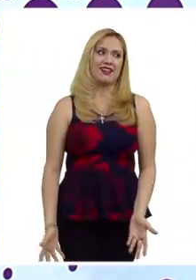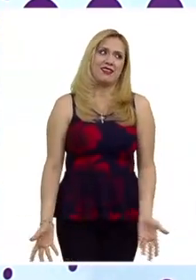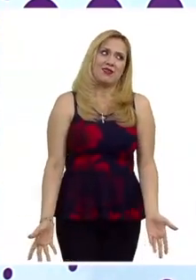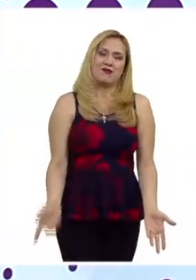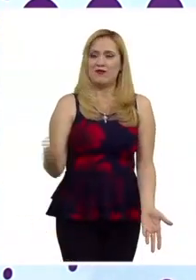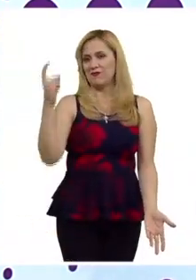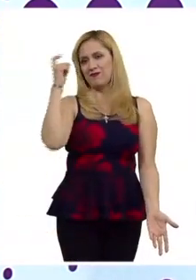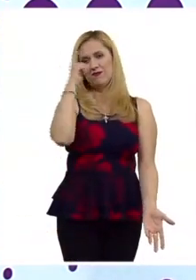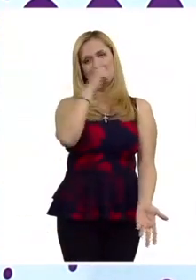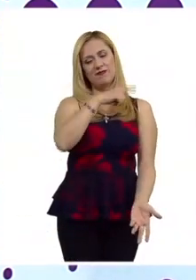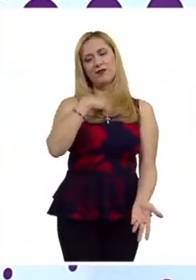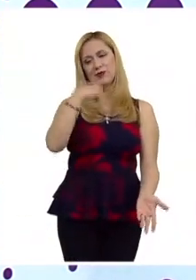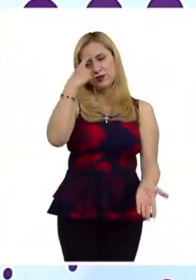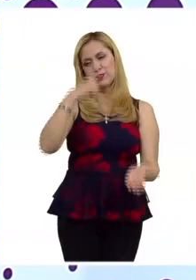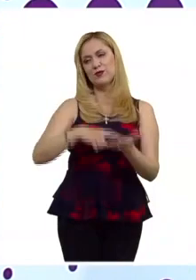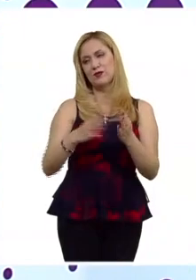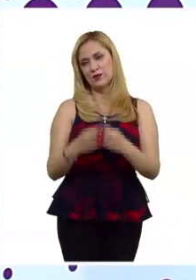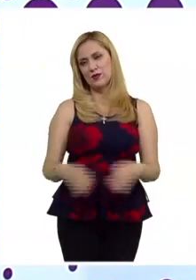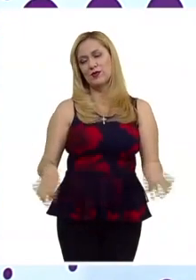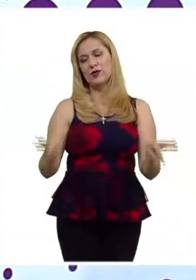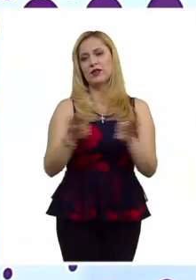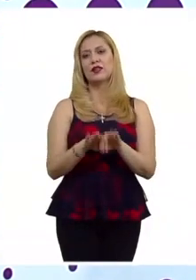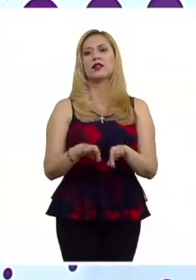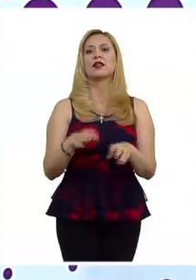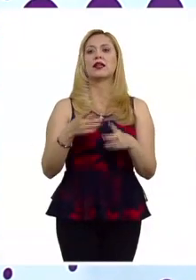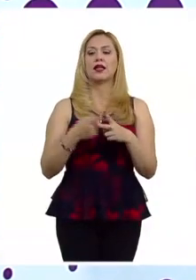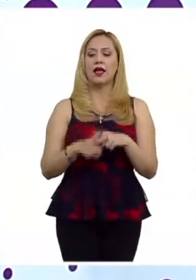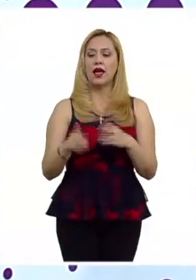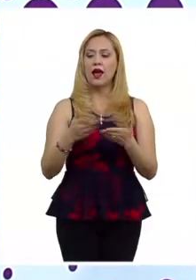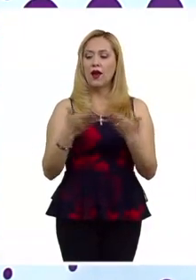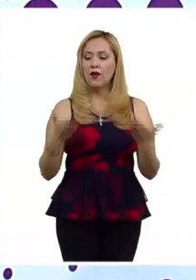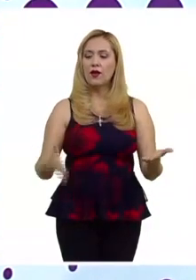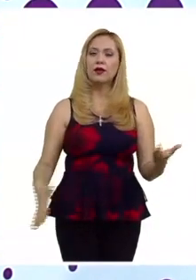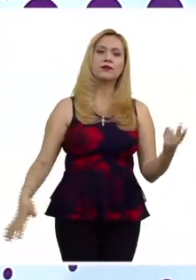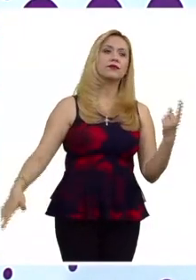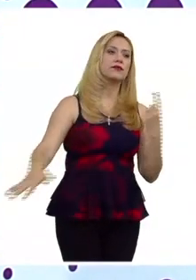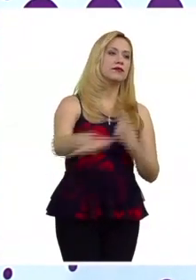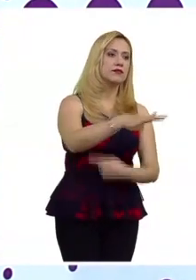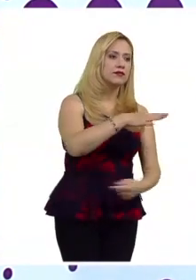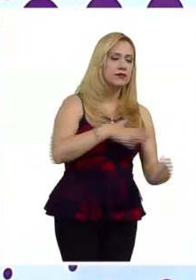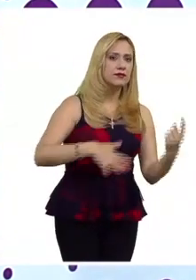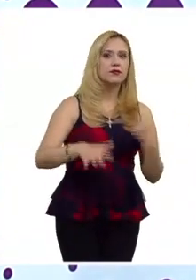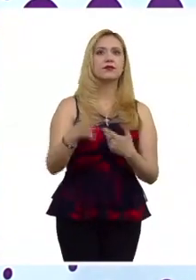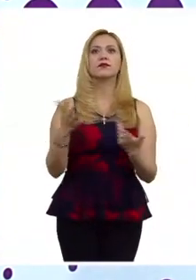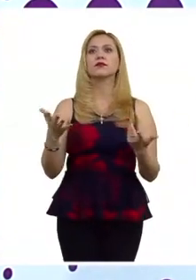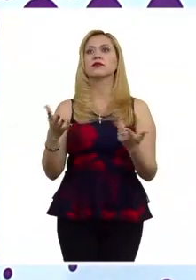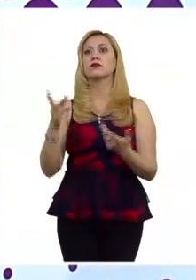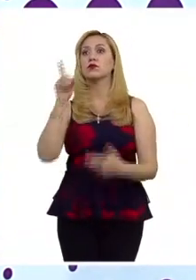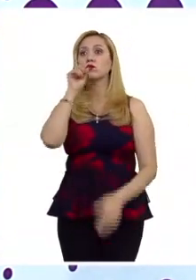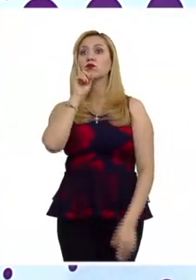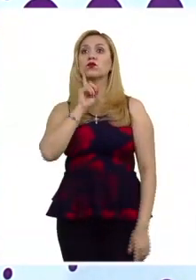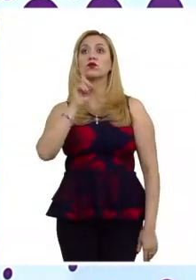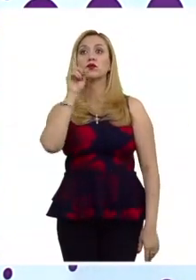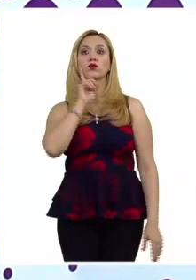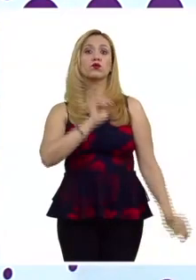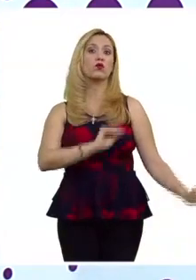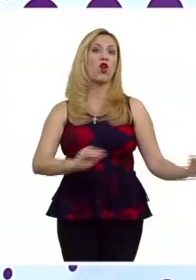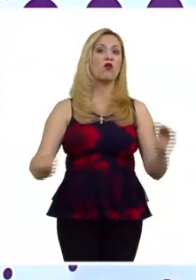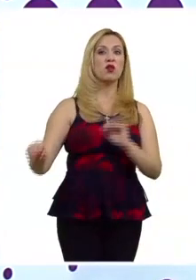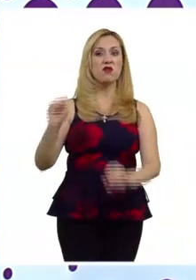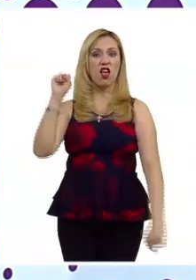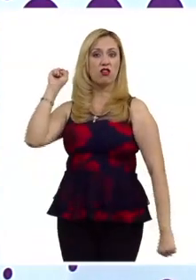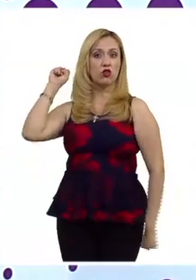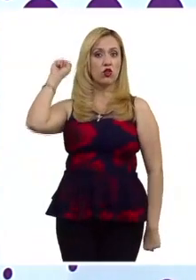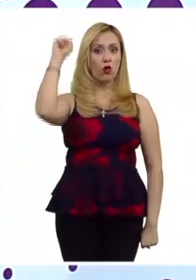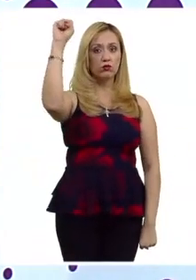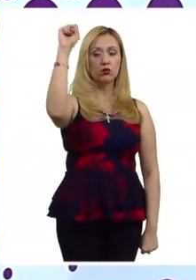complejo pero creo que es importante y a partir ahora en este contexto social de la movilización feminista yo creo que tiene todo que